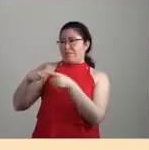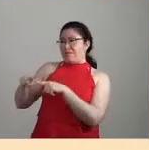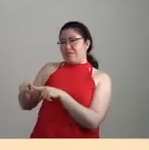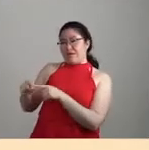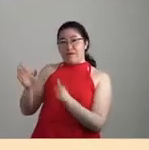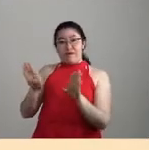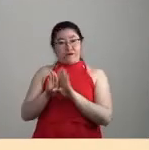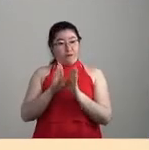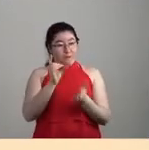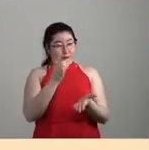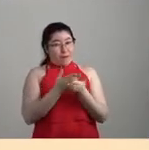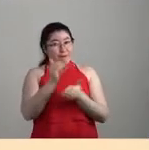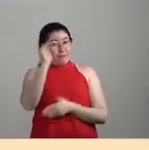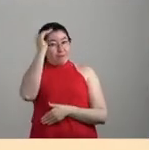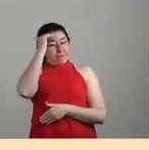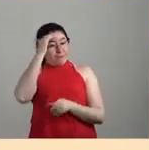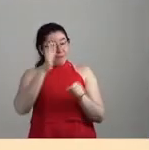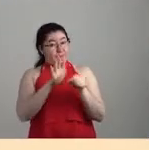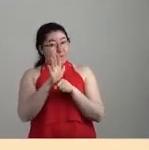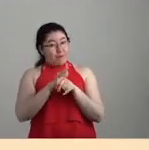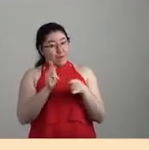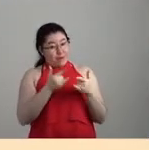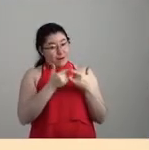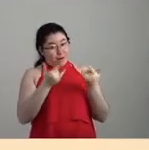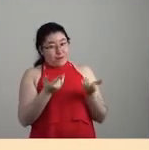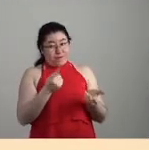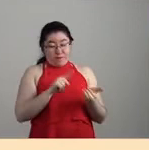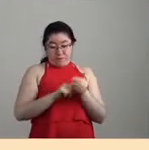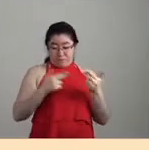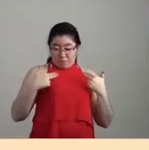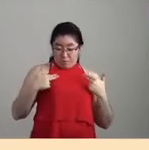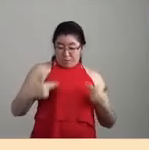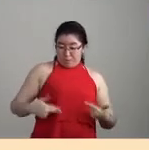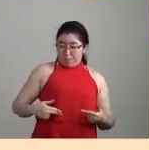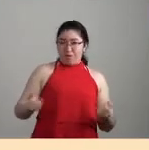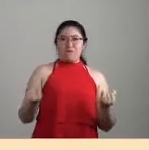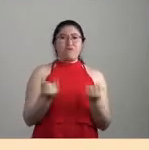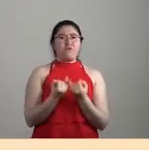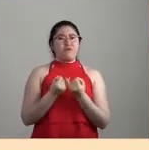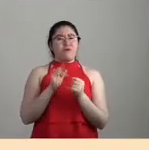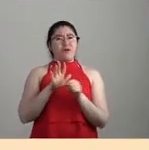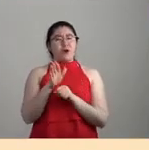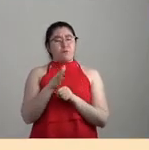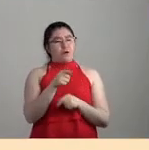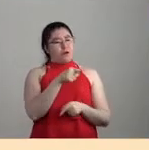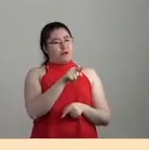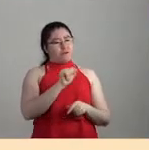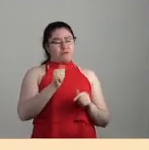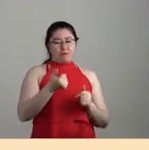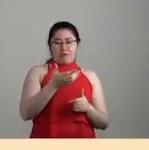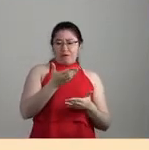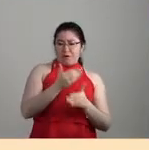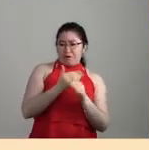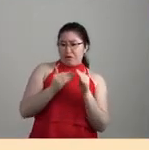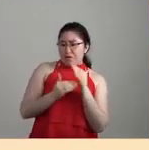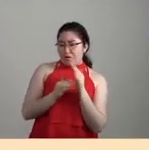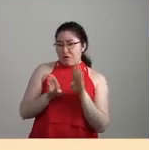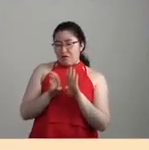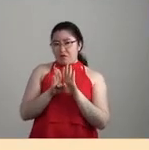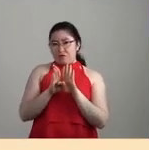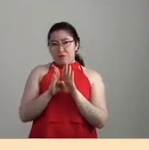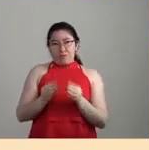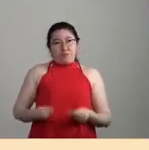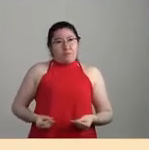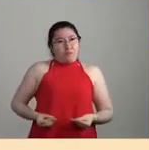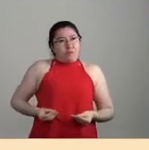la historia desde lo humano, sino desde estas coproducciones y de cómo el tejido de la vida es un sistema